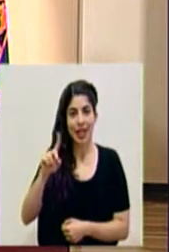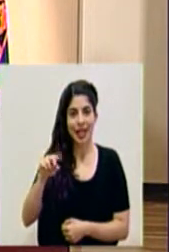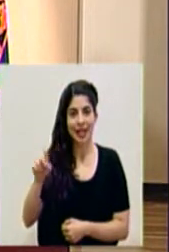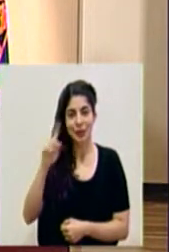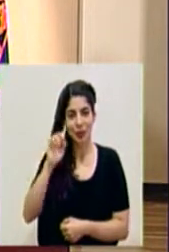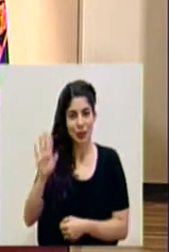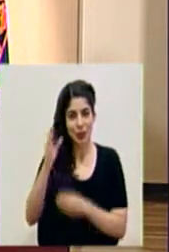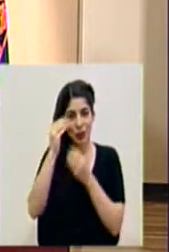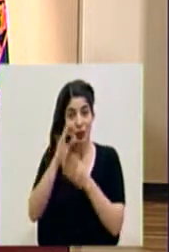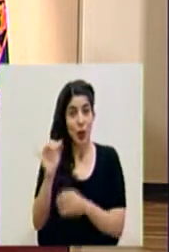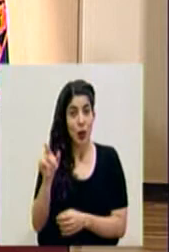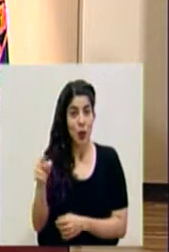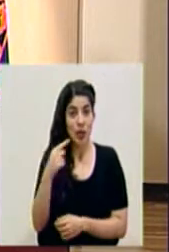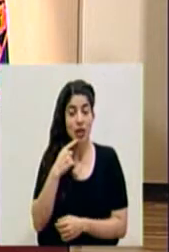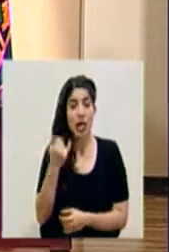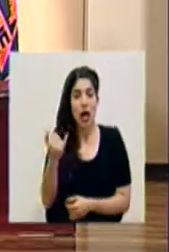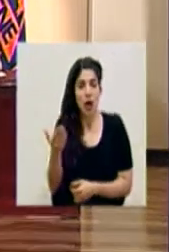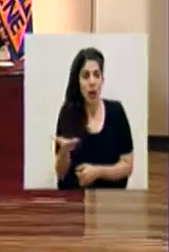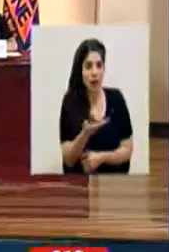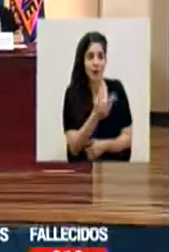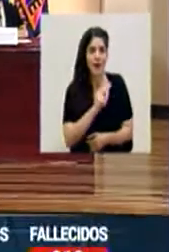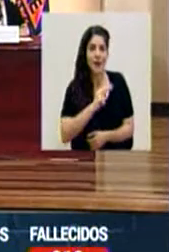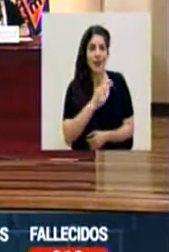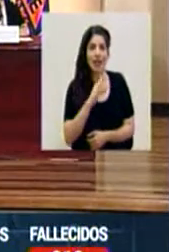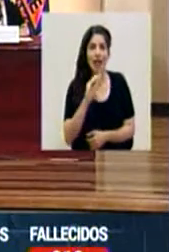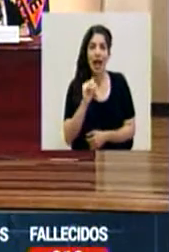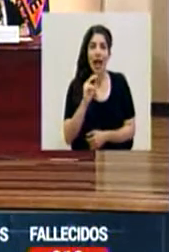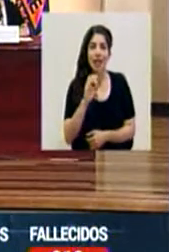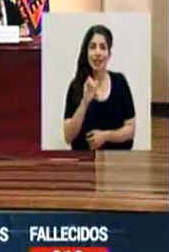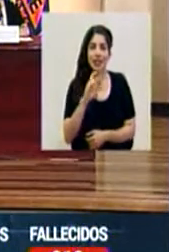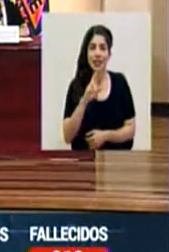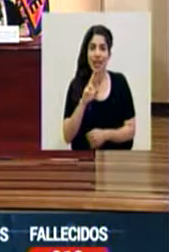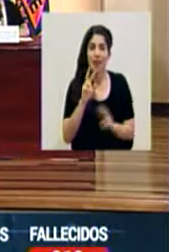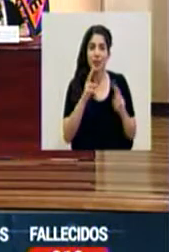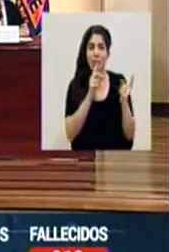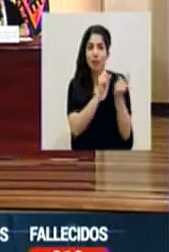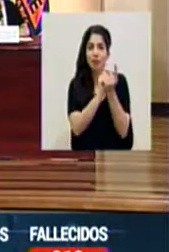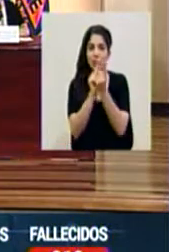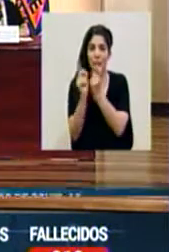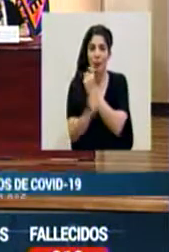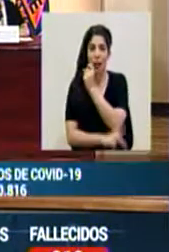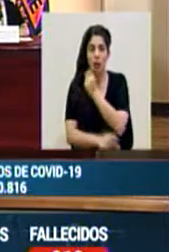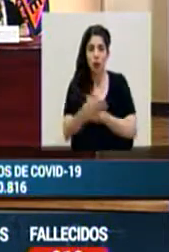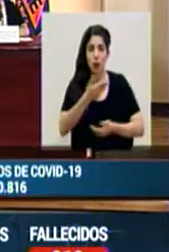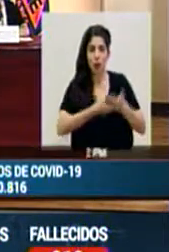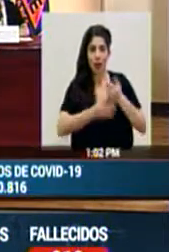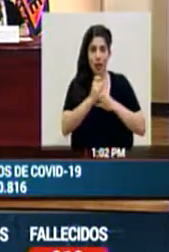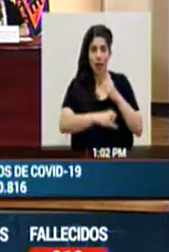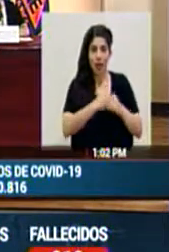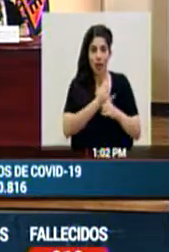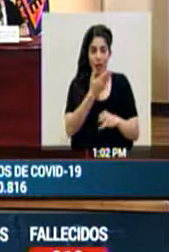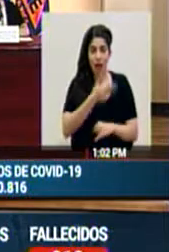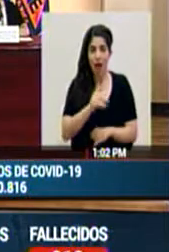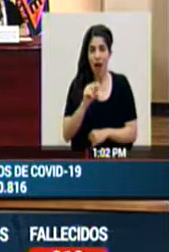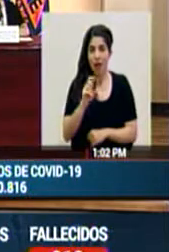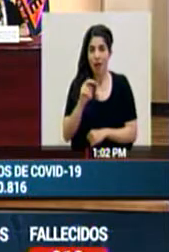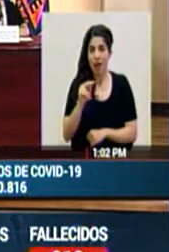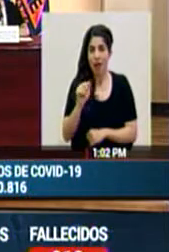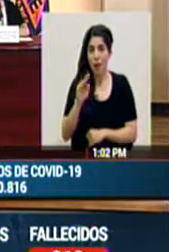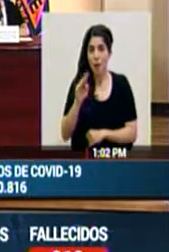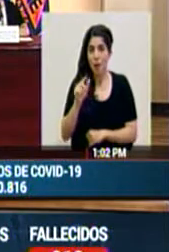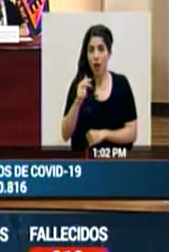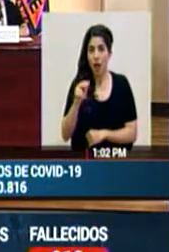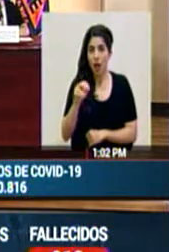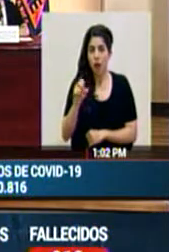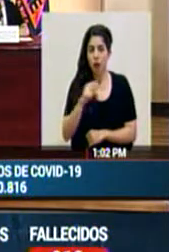como él lo indicó, a continuación escucharemos a la vicecanciller para asuntos bilaterales y de cooperación internacional, la señora Adriana Bolaños, quien nos